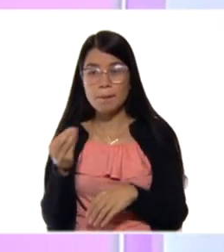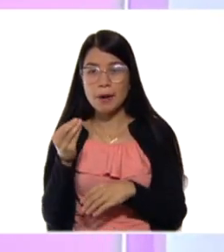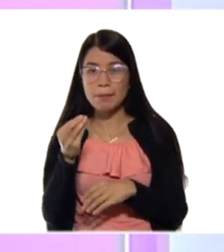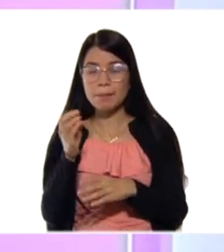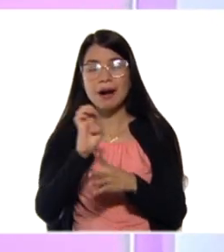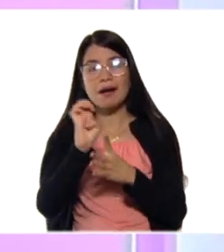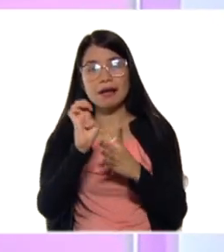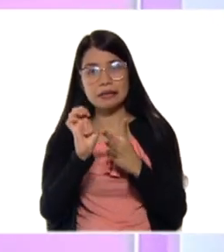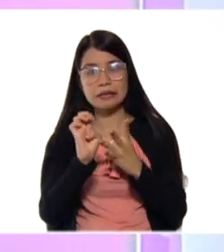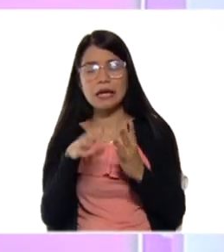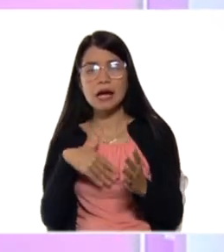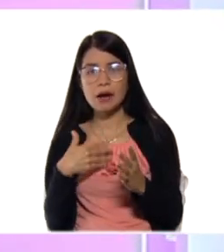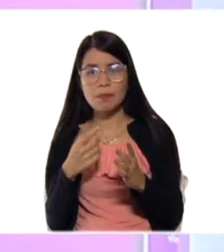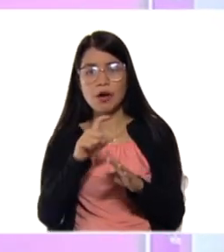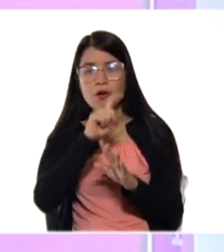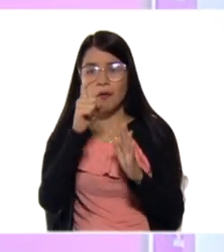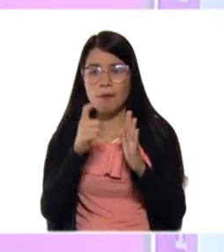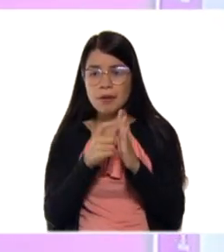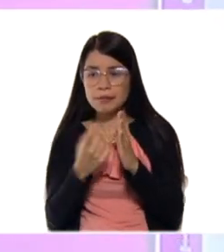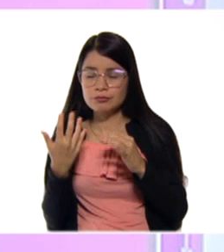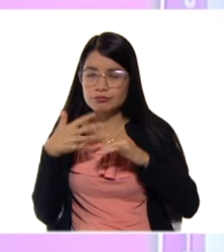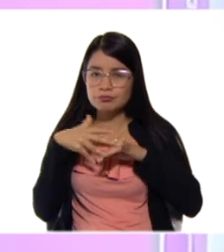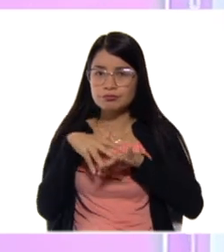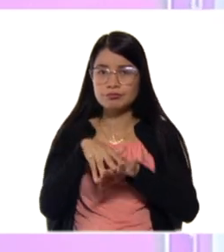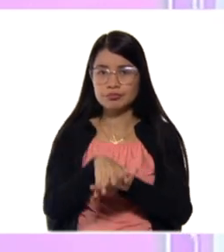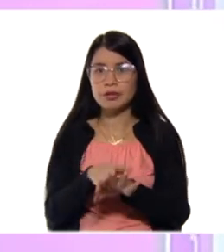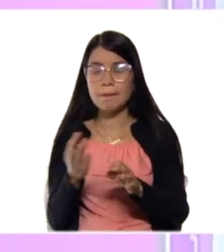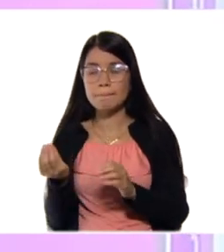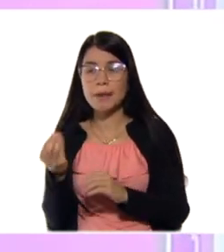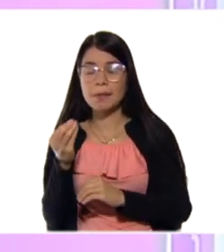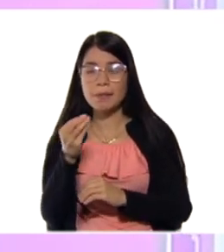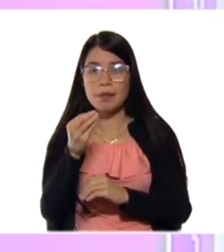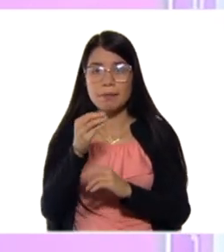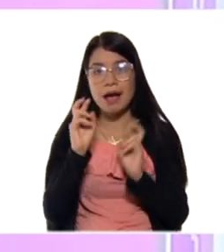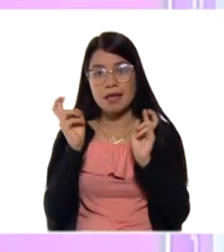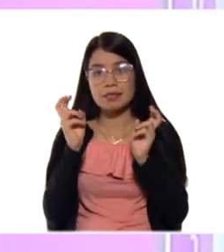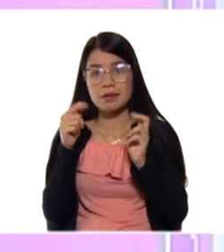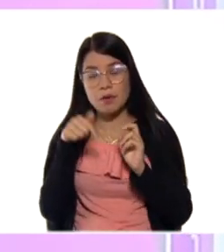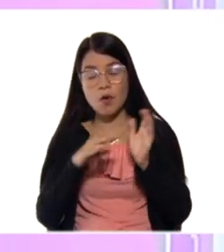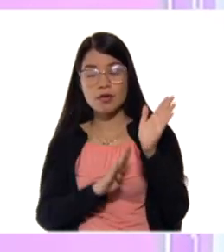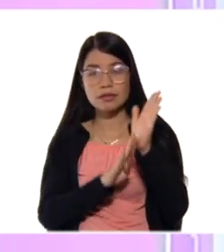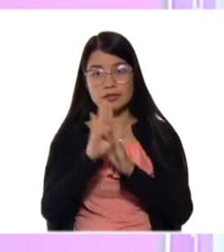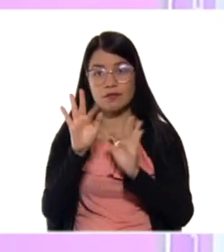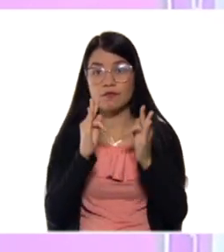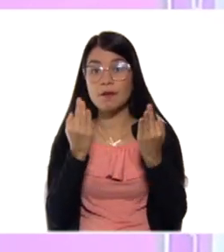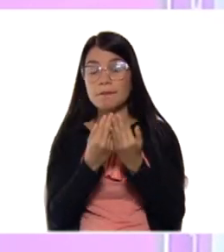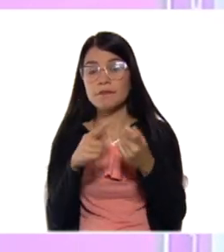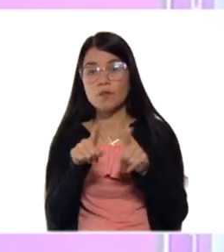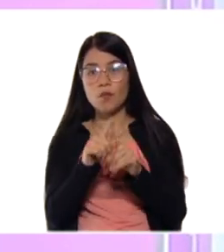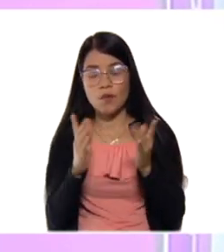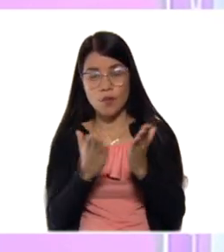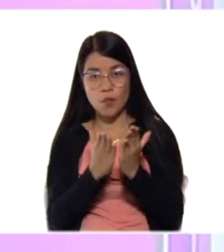poder complementar cada uno de los estilos que hoy por hoy hemos desarrollado en cada familia una escuela. ¿Cómo hacerlo?